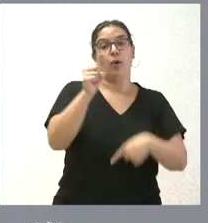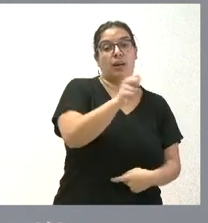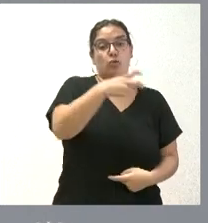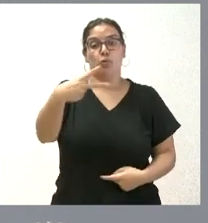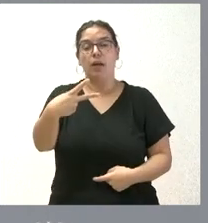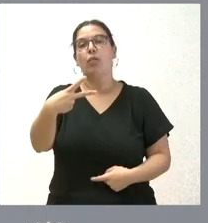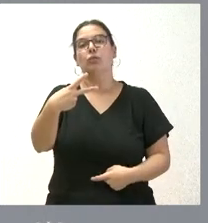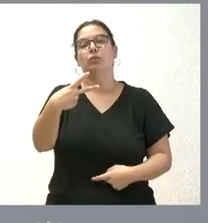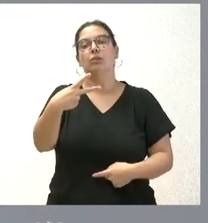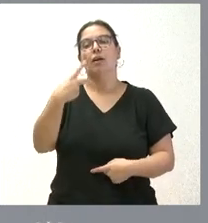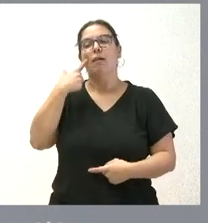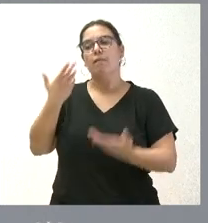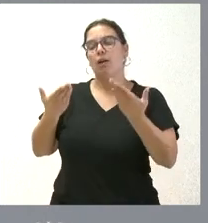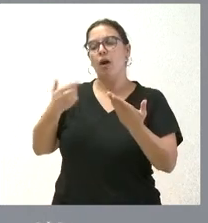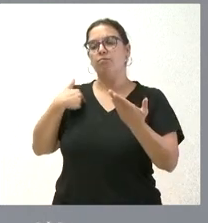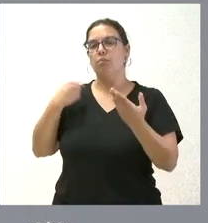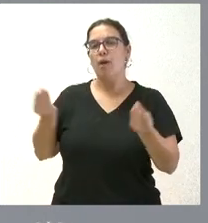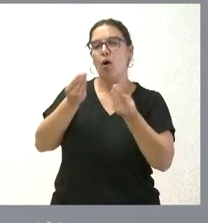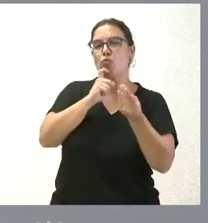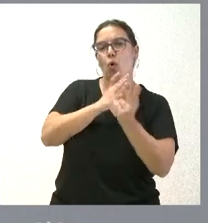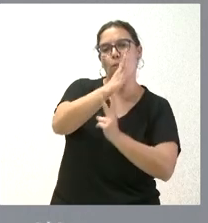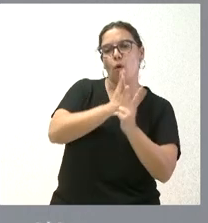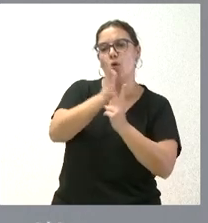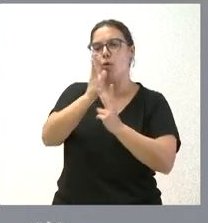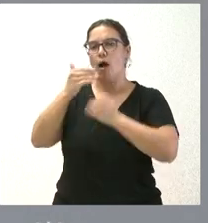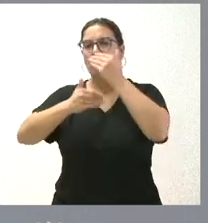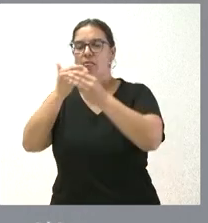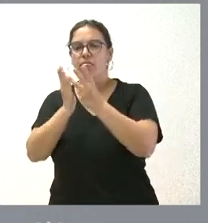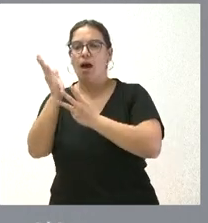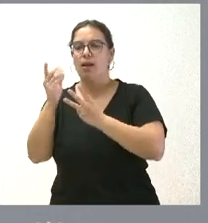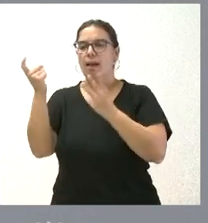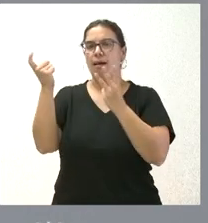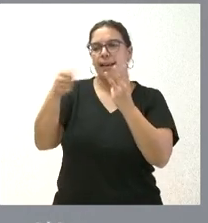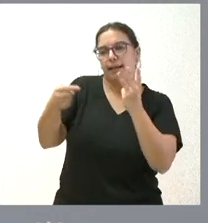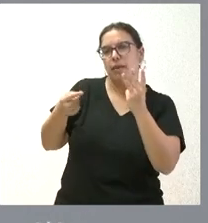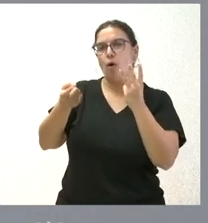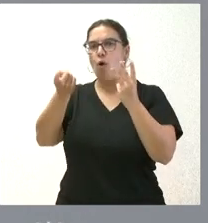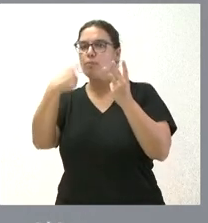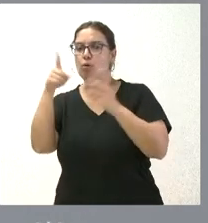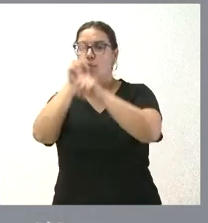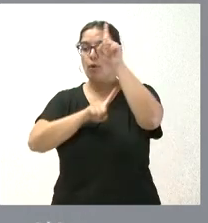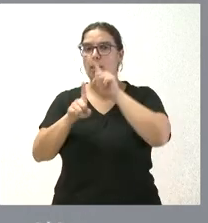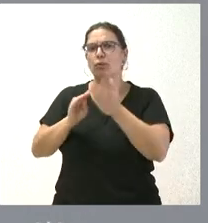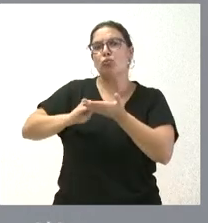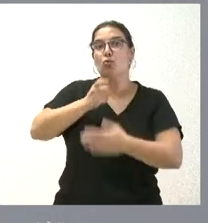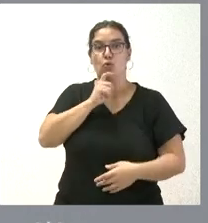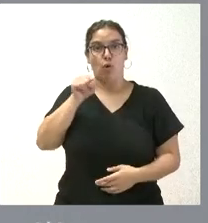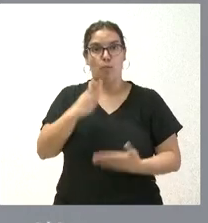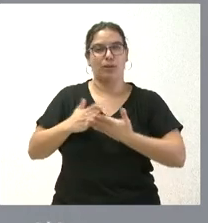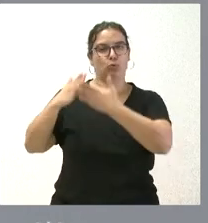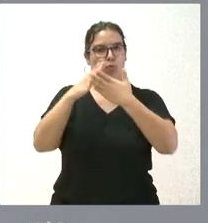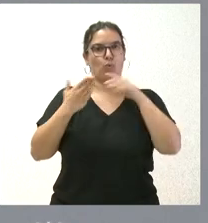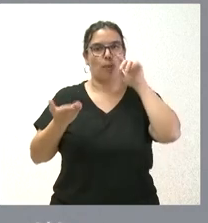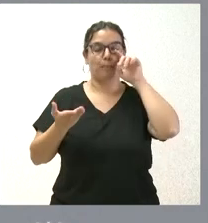los cauces de mejora, los cauces de avance para corregir estas insuficiencias o estas deficiencias si los hubiera. Y es, además, le